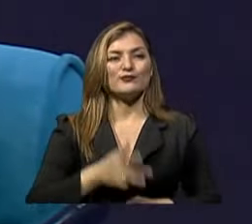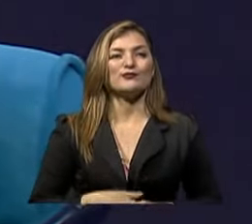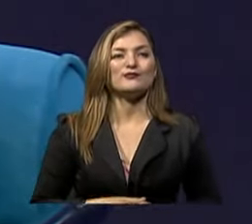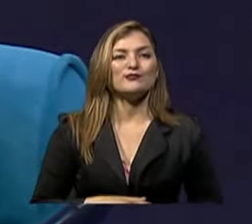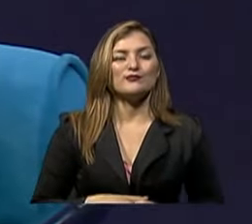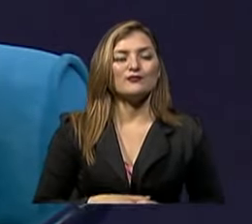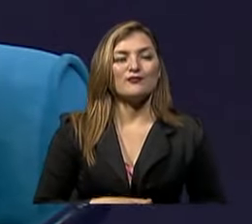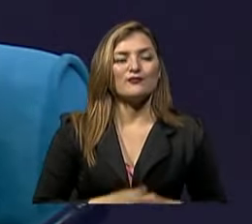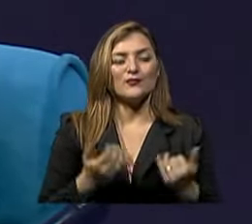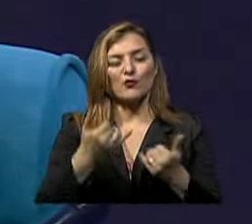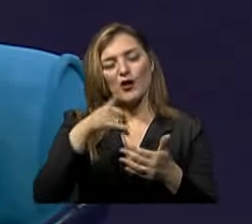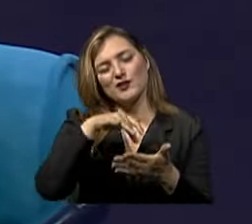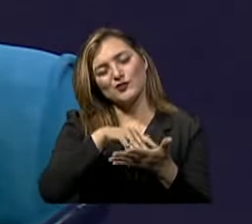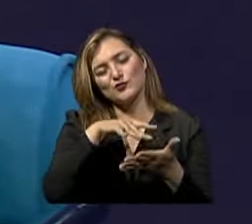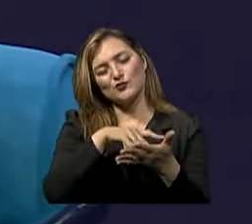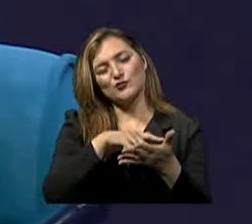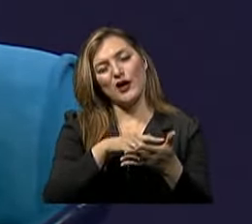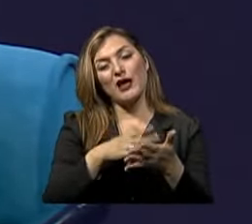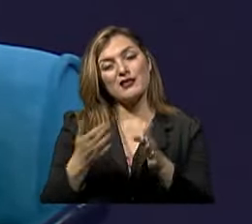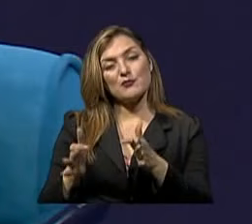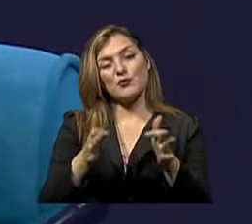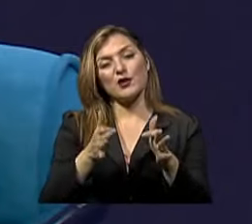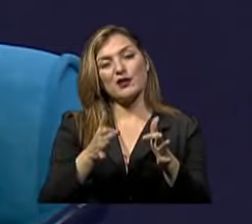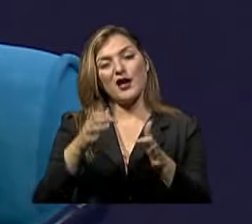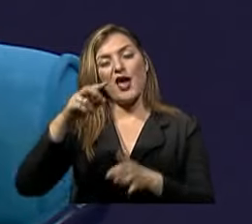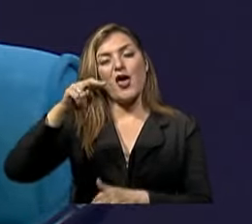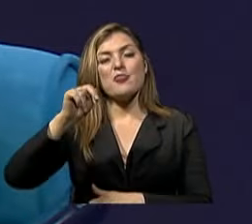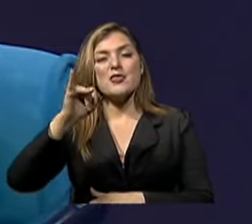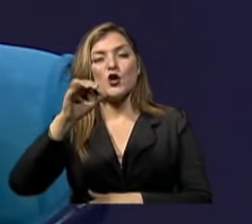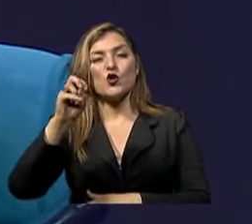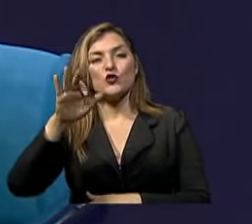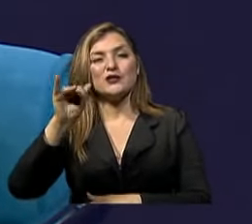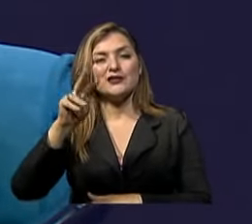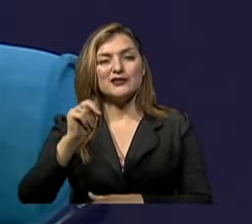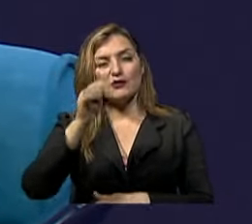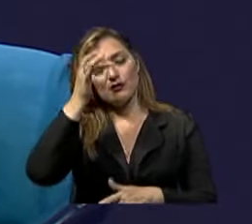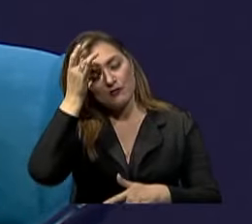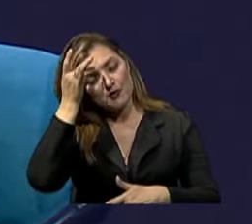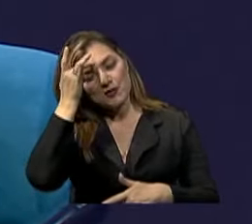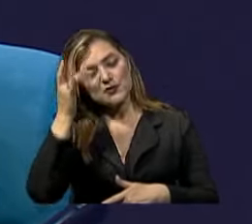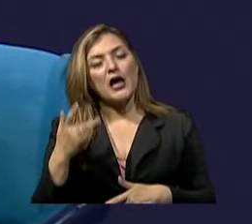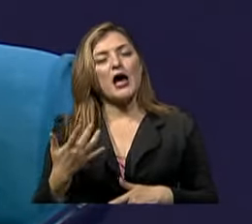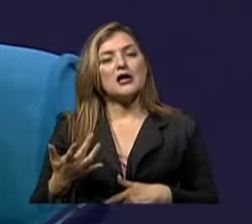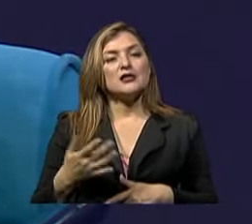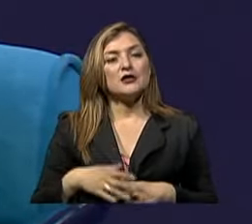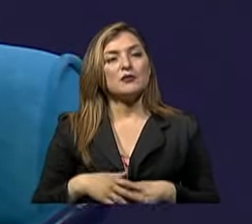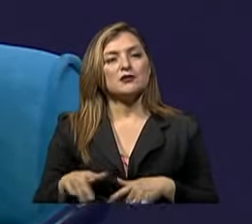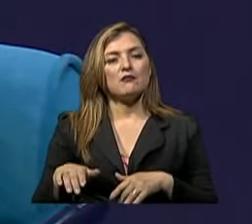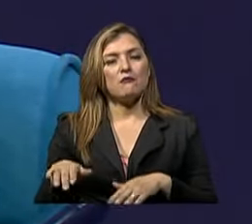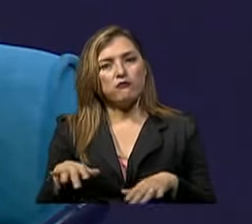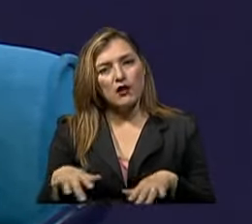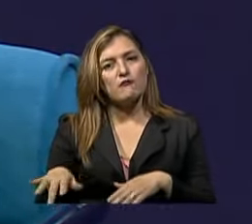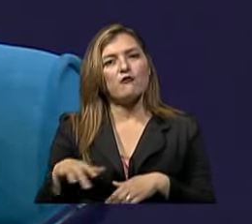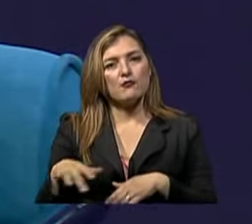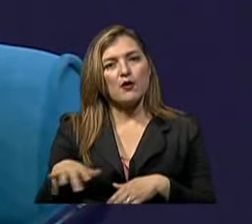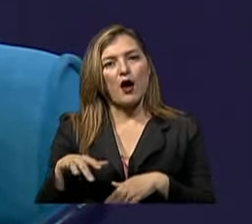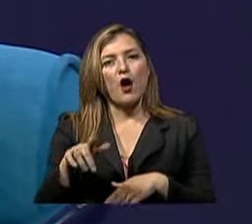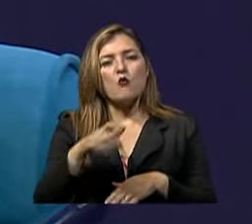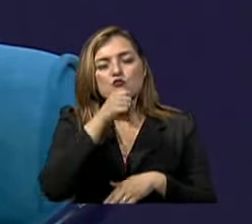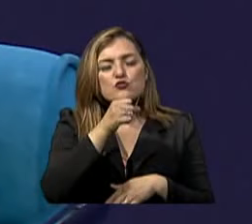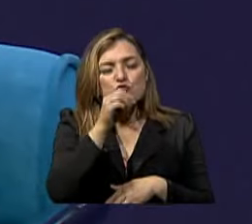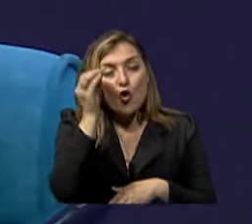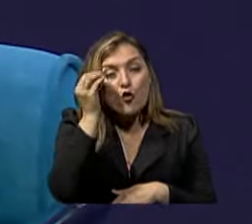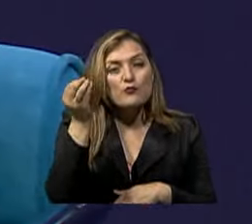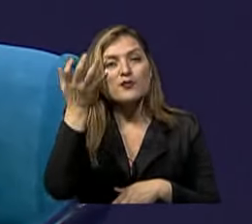haciendo Estudios terapéuticos Inclusive con nicotina Para enfermedad de Alzheimer Para enfermedad de Parkinson Porque puede verse Que